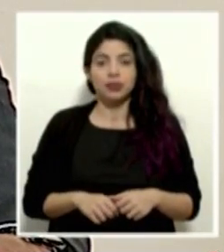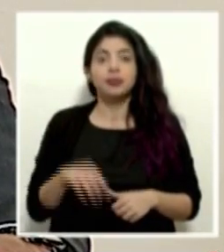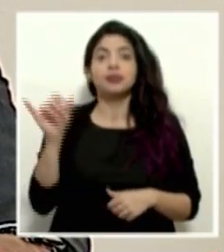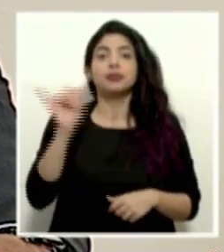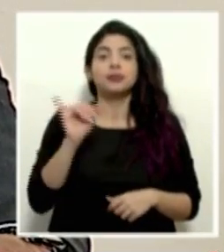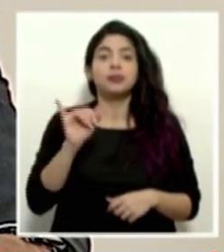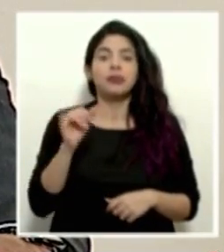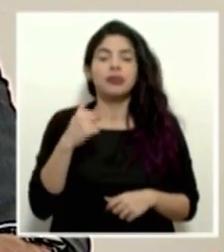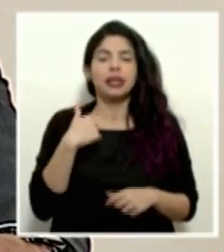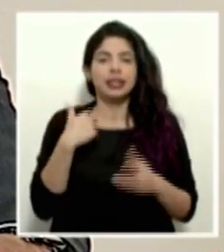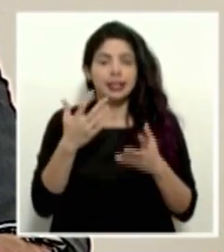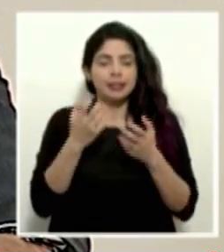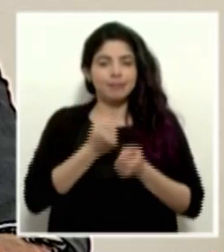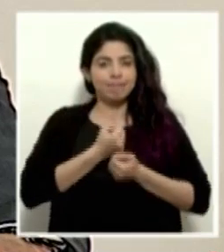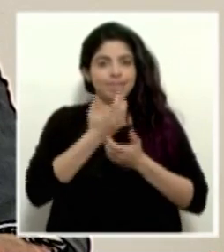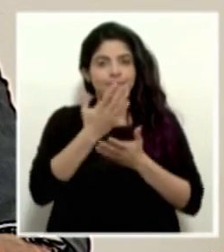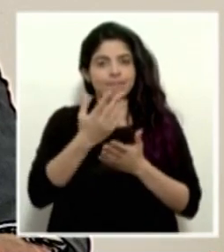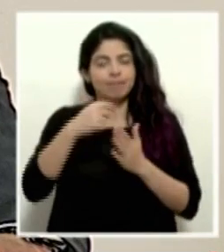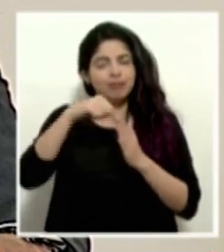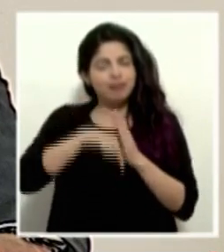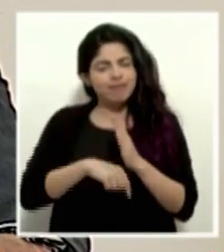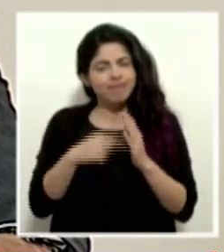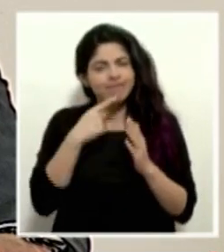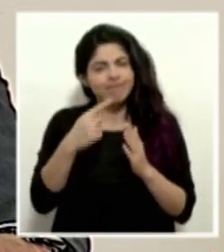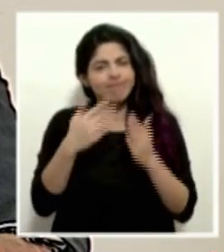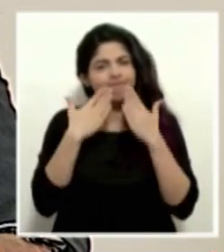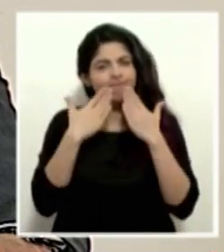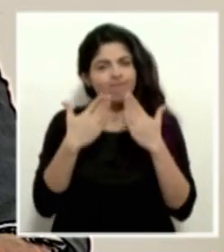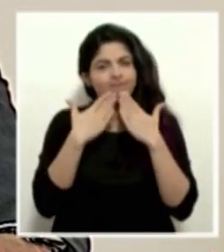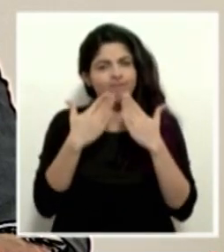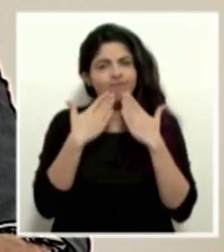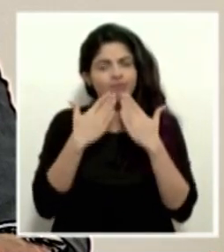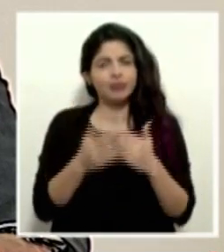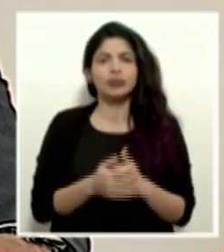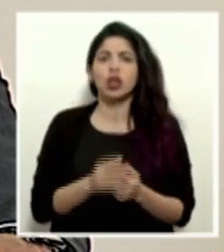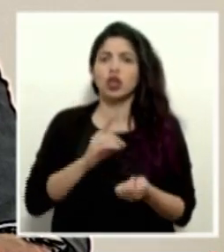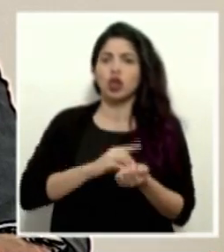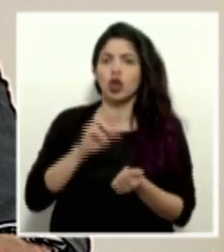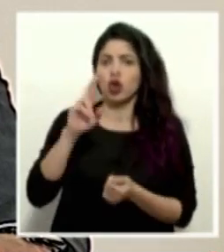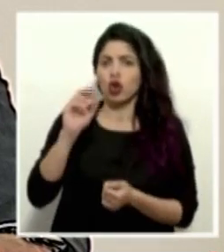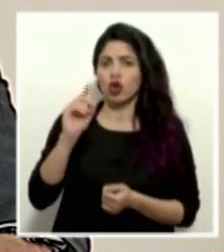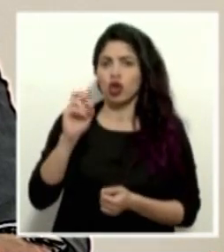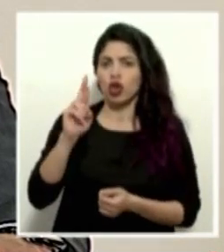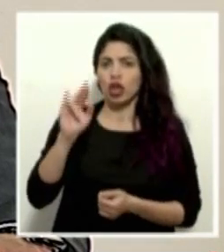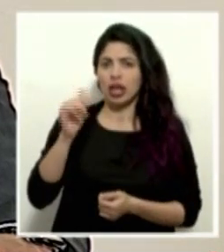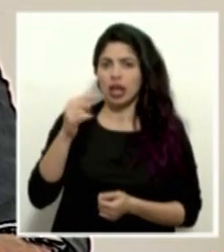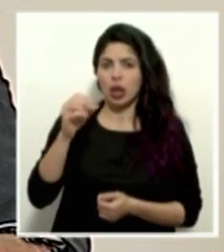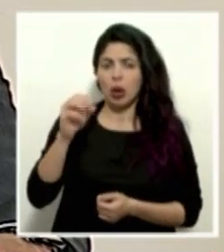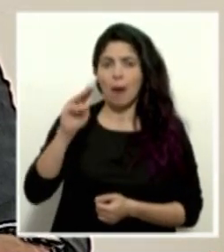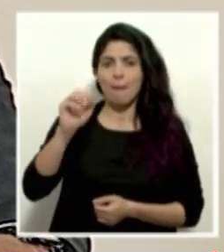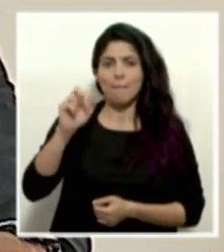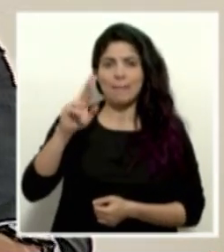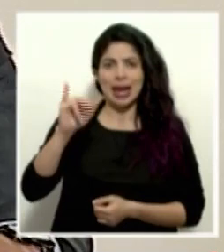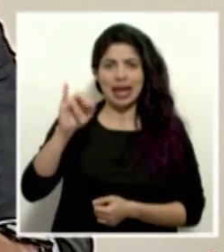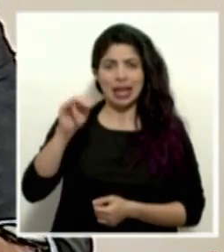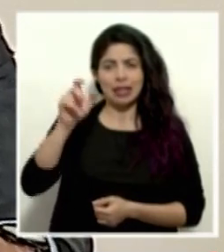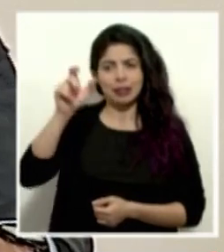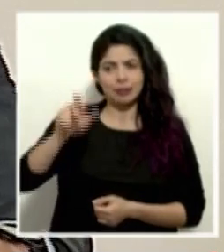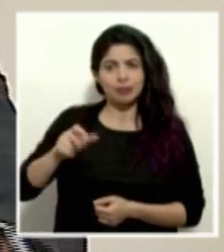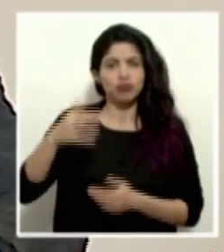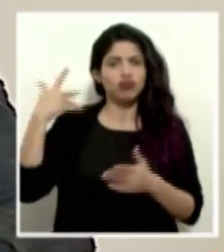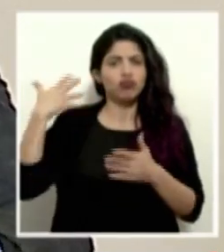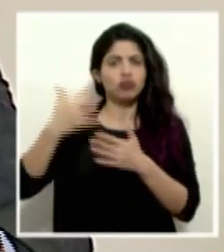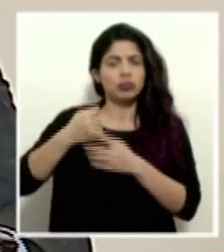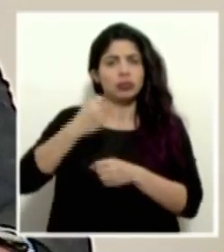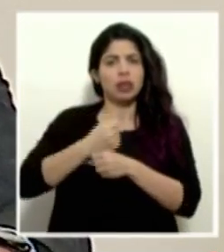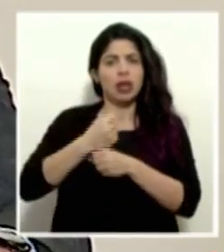También quiero externar un profundo agradecimiento al doctor Rodrigo Marín, quien ha fungido como